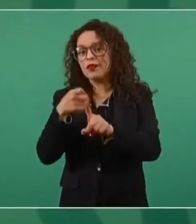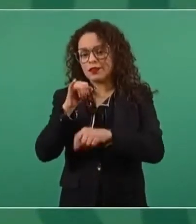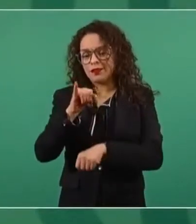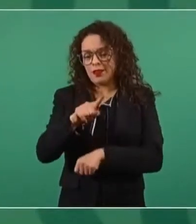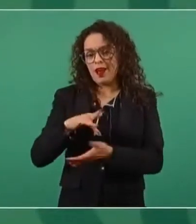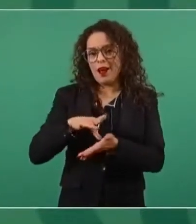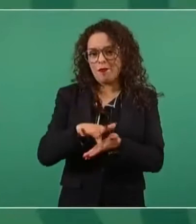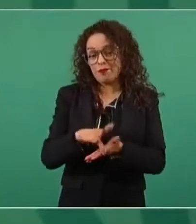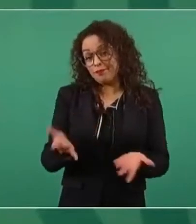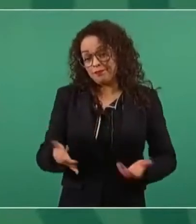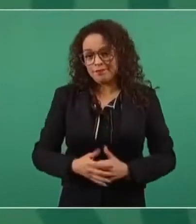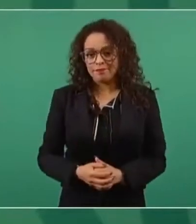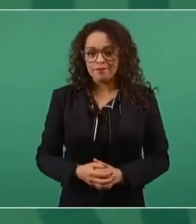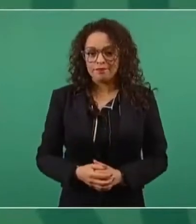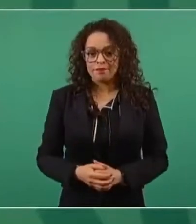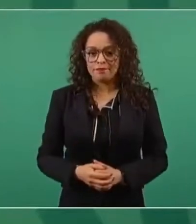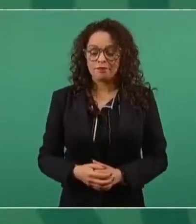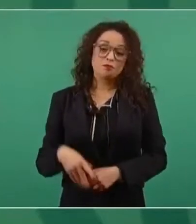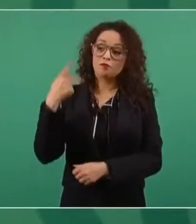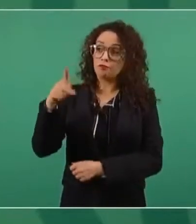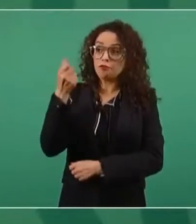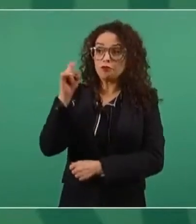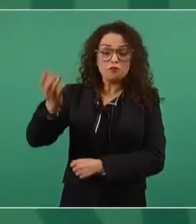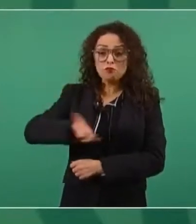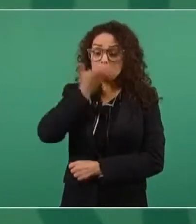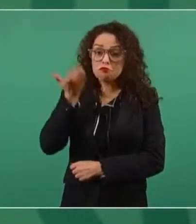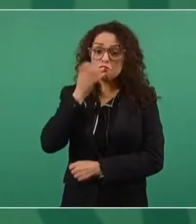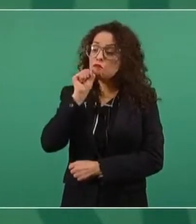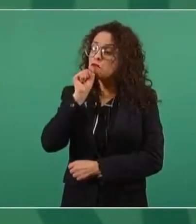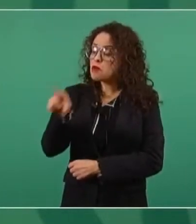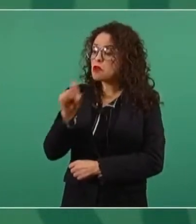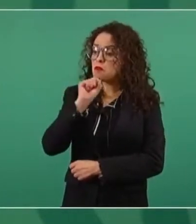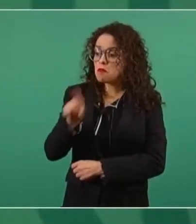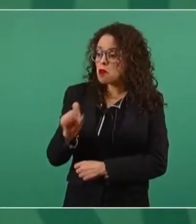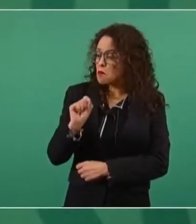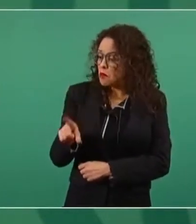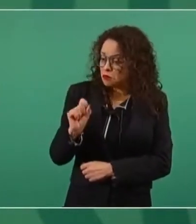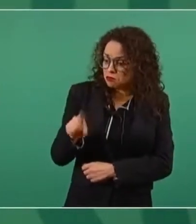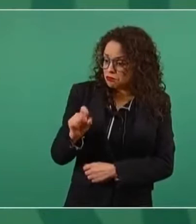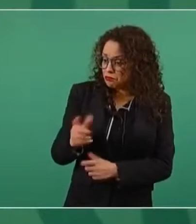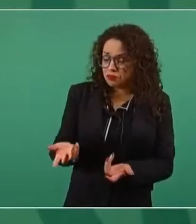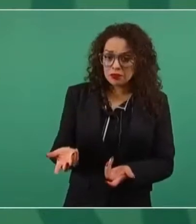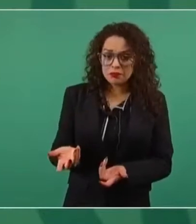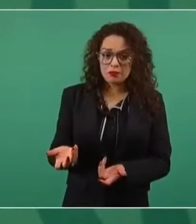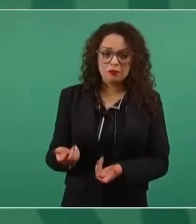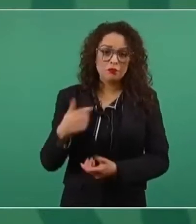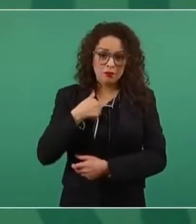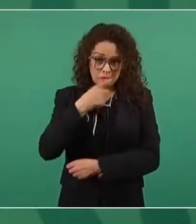Y se puede decir que ese periodismo lo han hecho siempre, que es válido. Yo digo no.